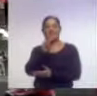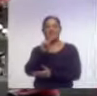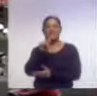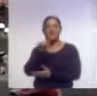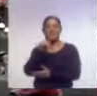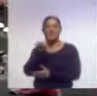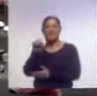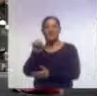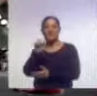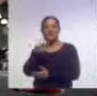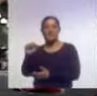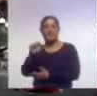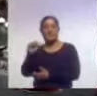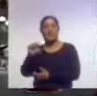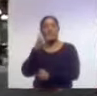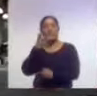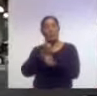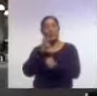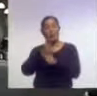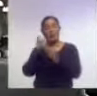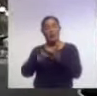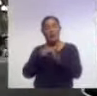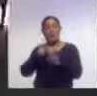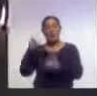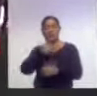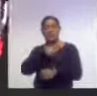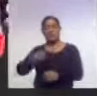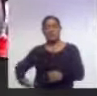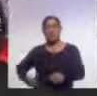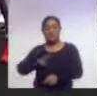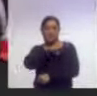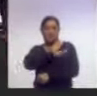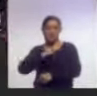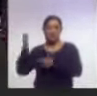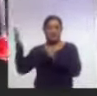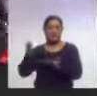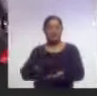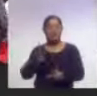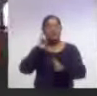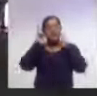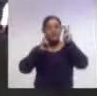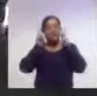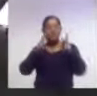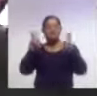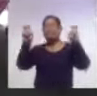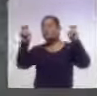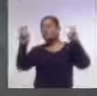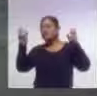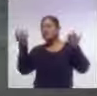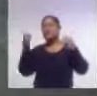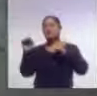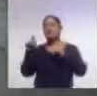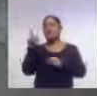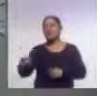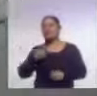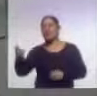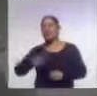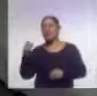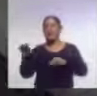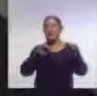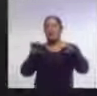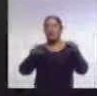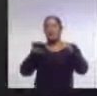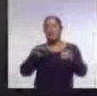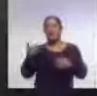cuarta ocasión que el vicepresidente de la FED visita la entidad, y en esta ocasión con temas como ciclos del movimiento, ritmos latinos,